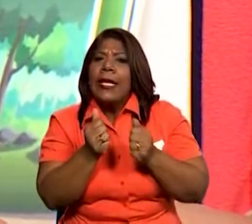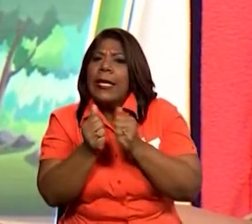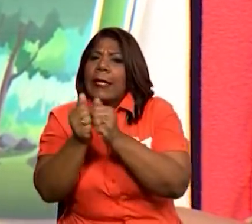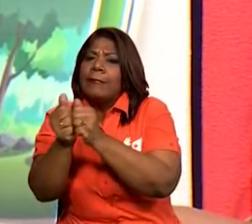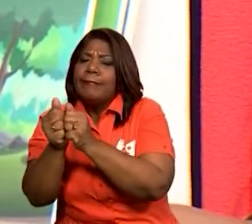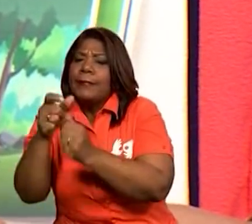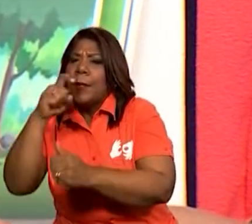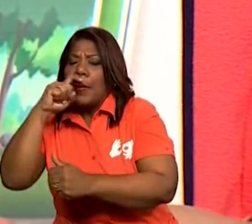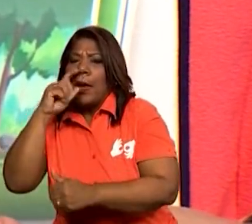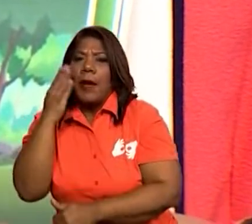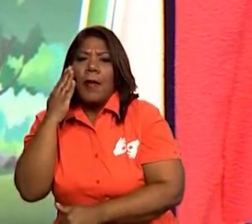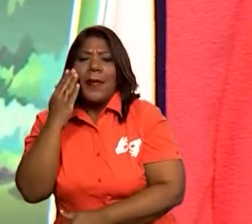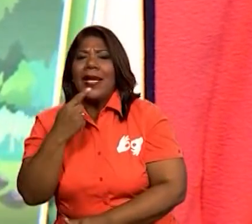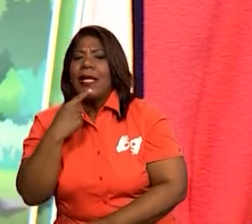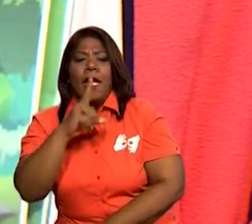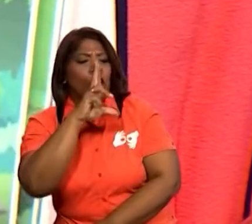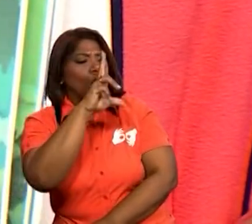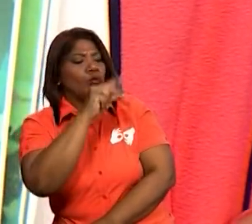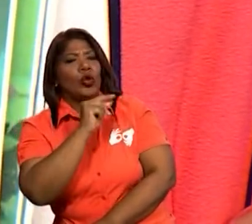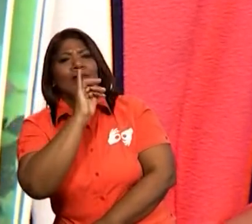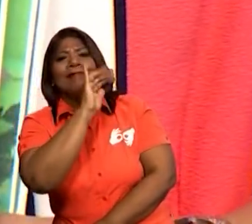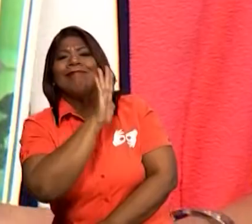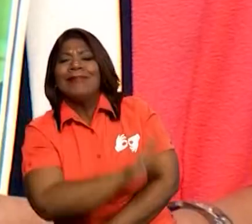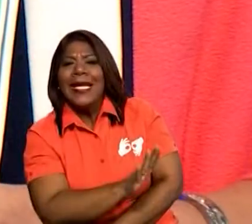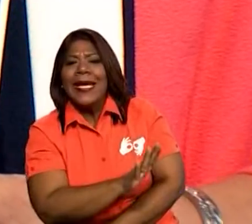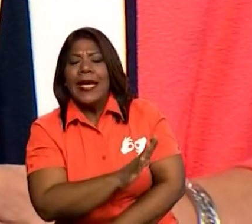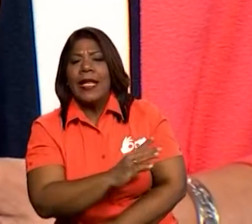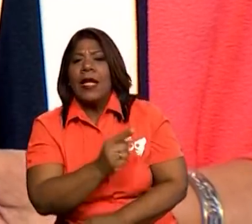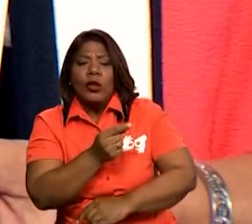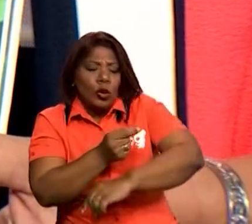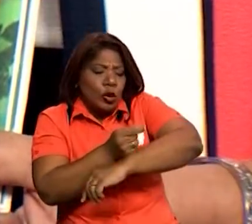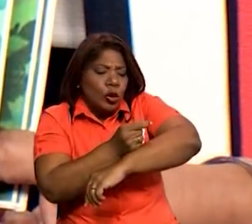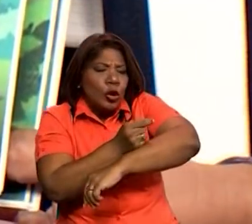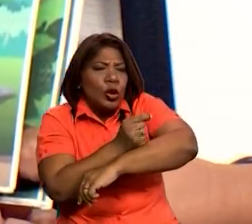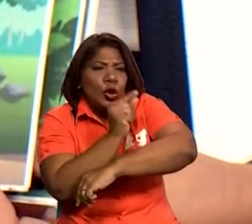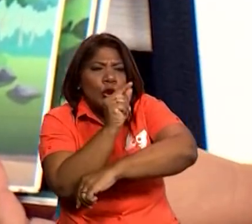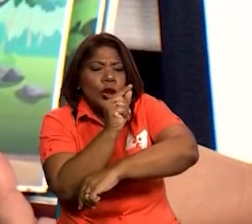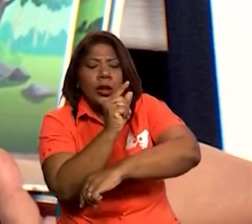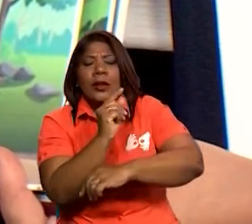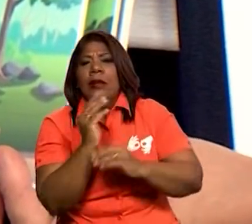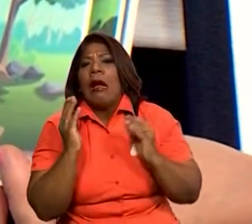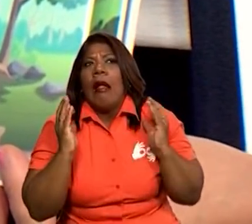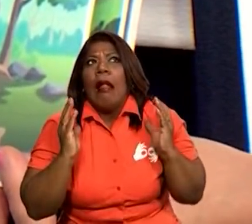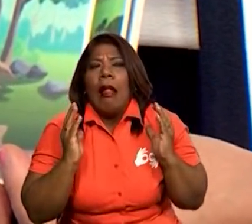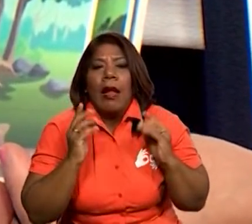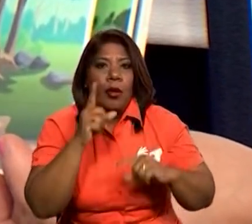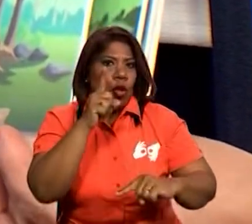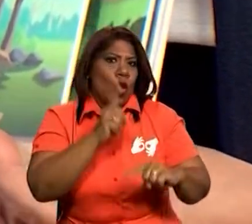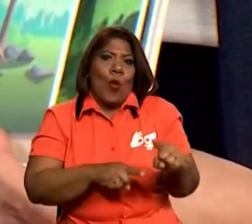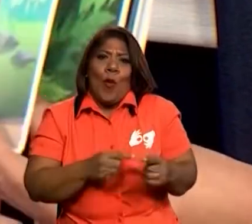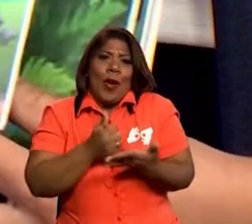no lo aceptaron, ya que era muy pequeña para la carga tan pesada.